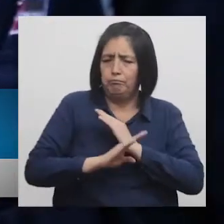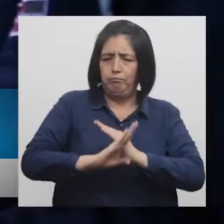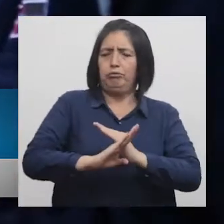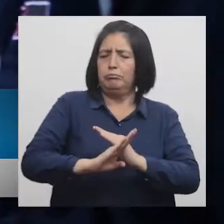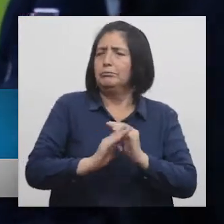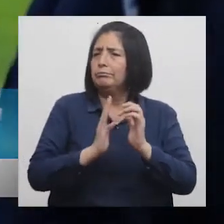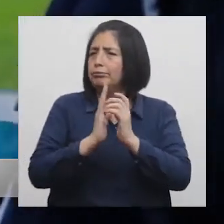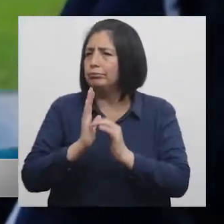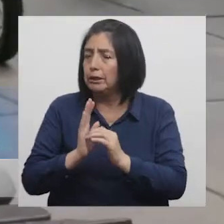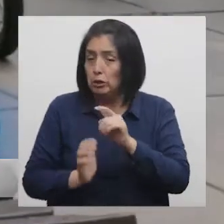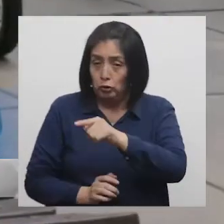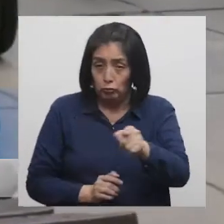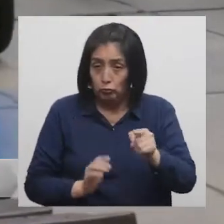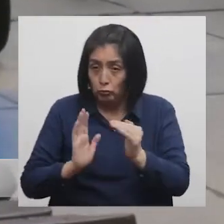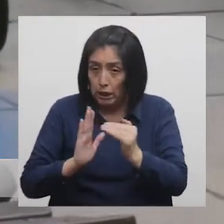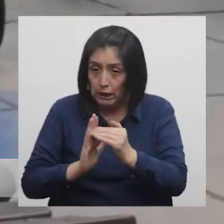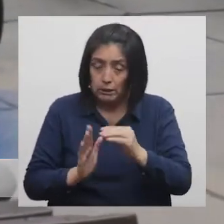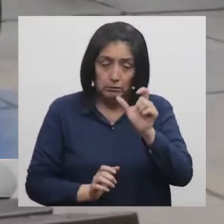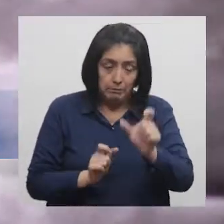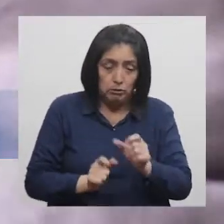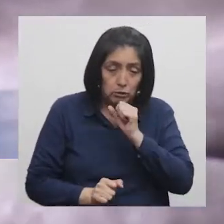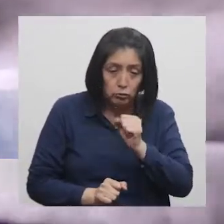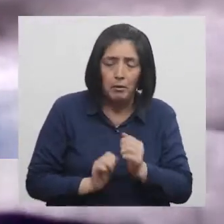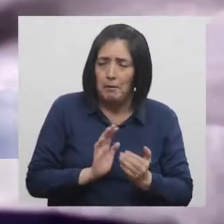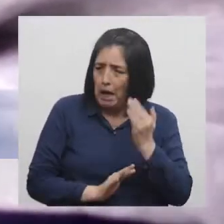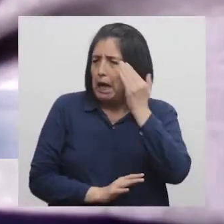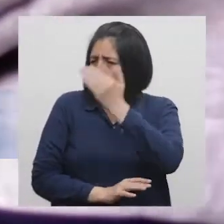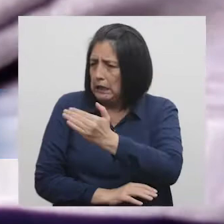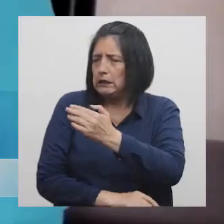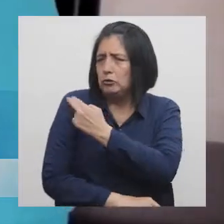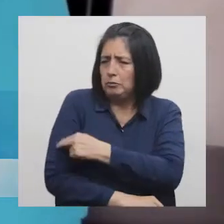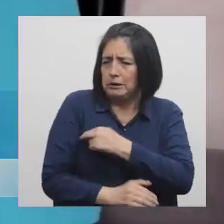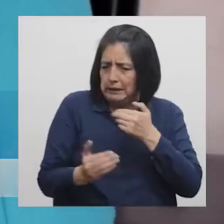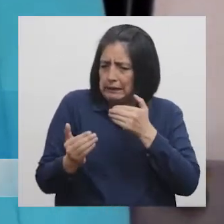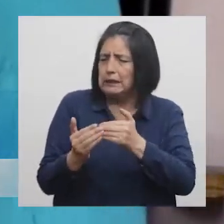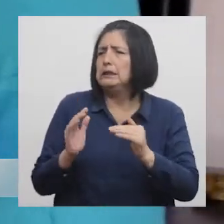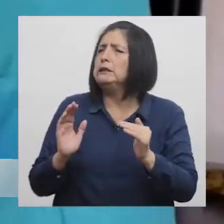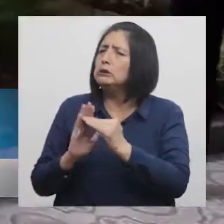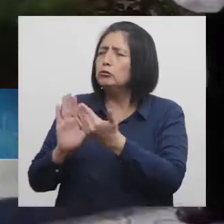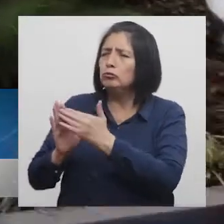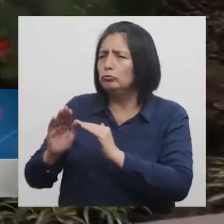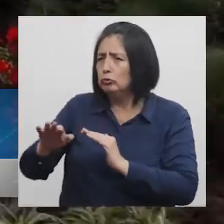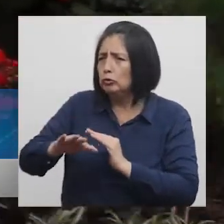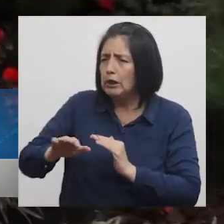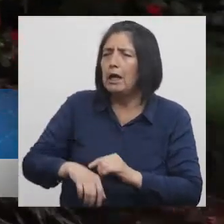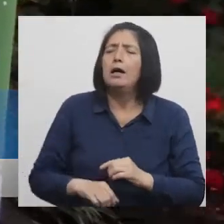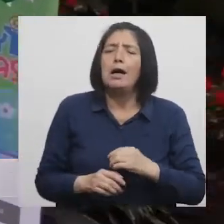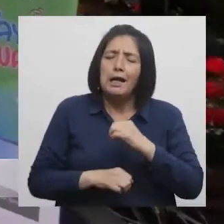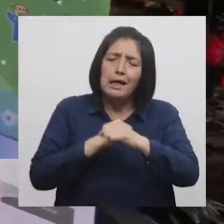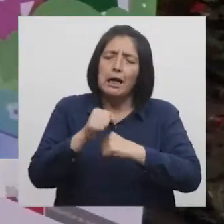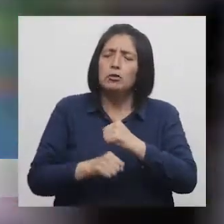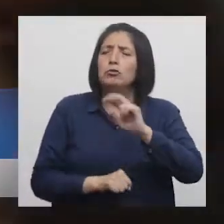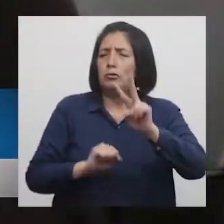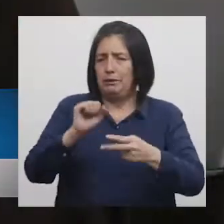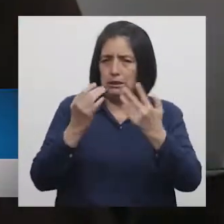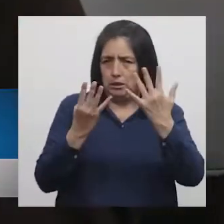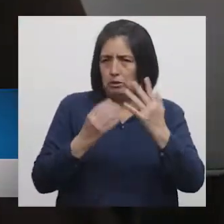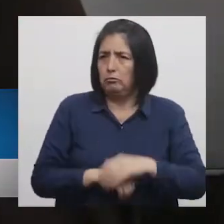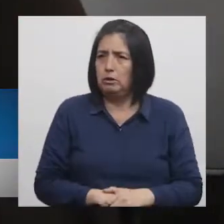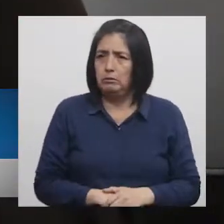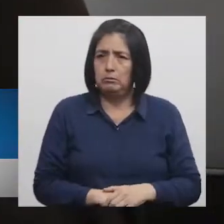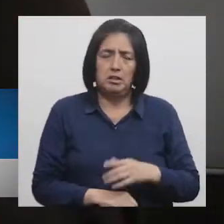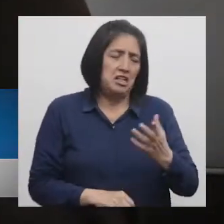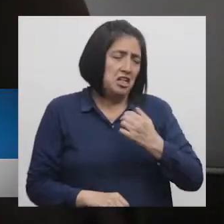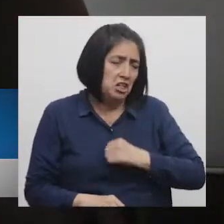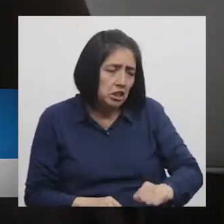Si tienes en casa a un adulto mayor, acude al centro de salud más cercano de tu comunidad a partir del año 2019. El hijo,